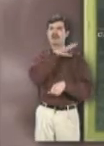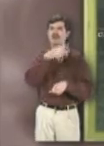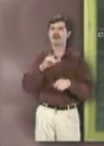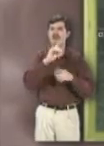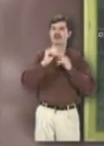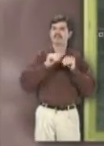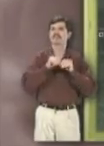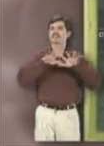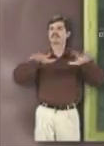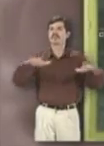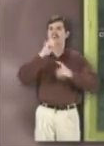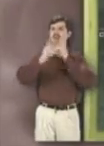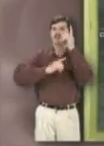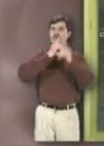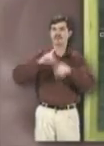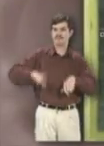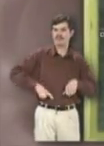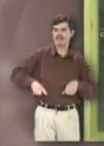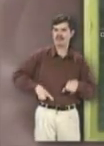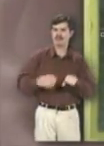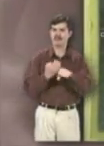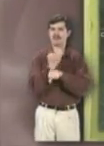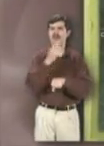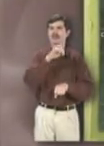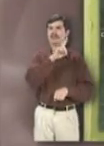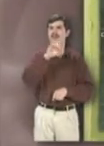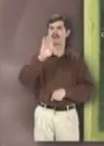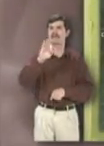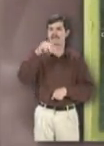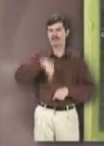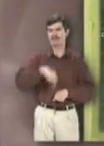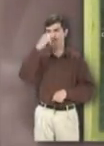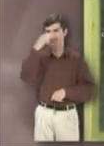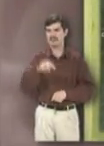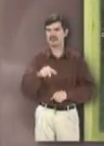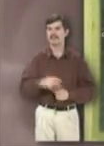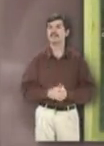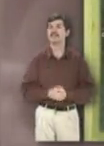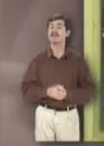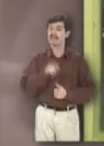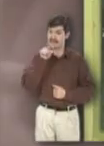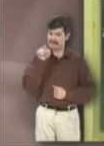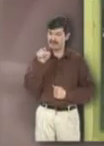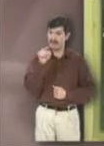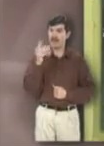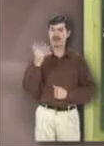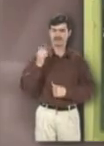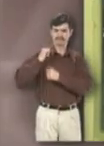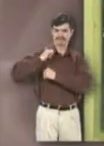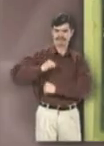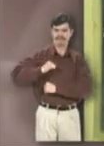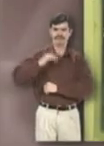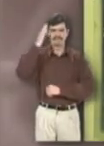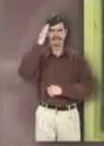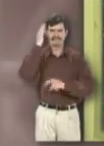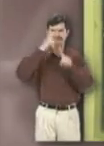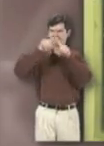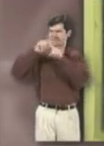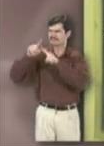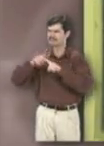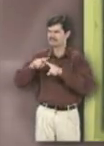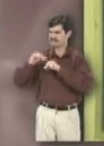Dirección General de Promoción Deportiva del Gobierno del Distrito Federal en México. Ella ha ocupado